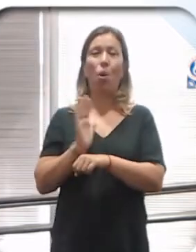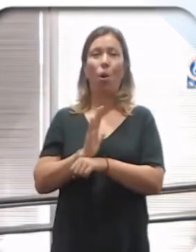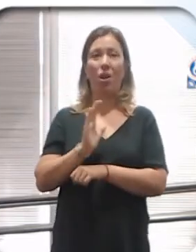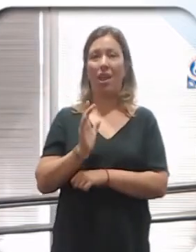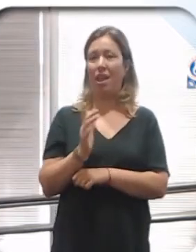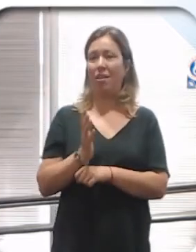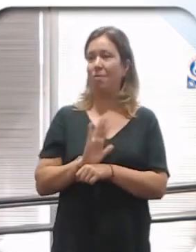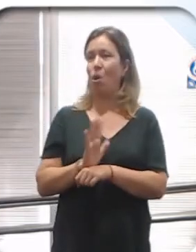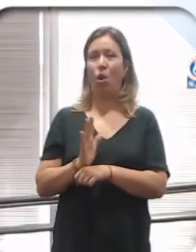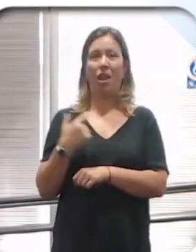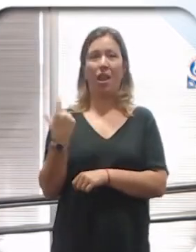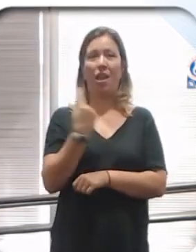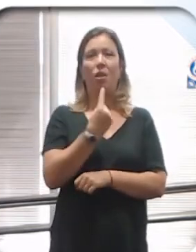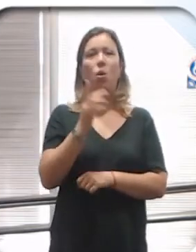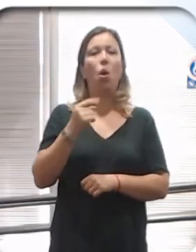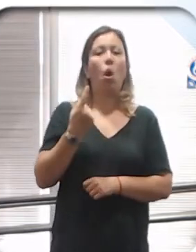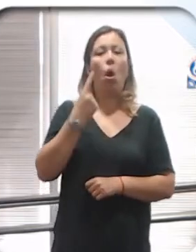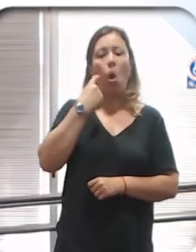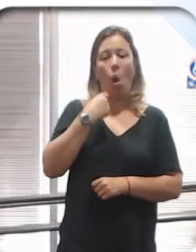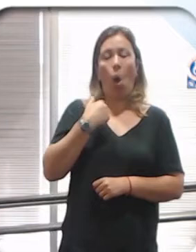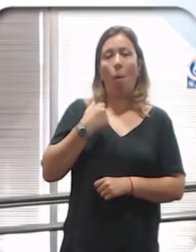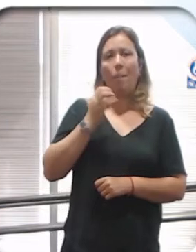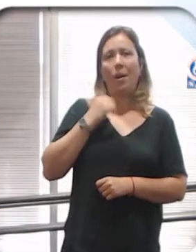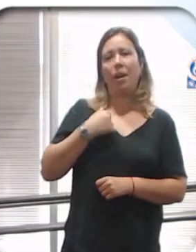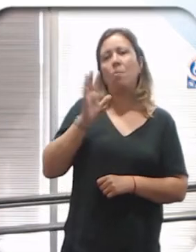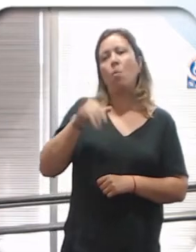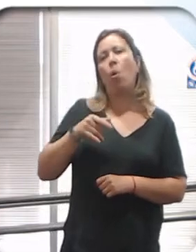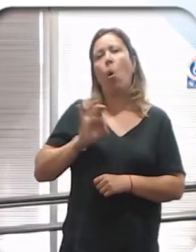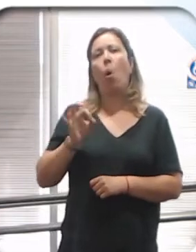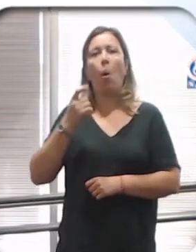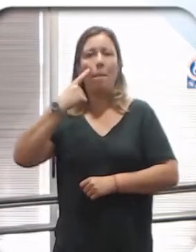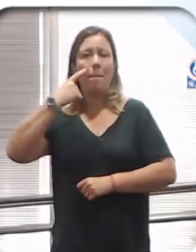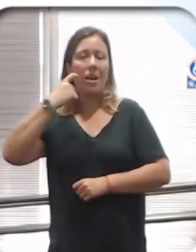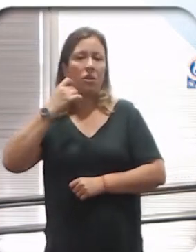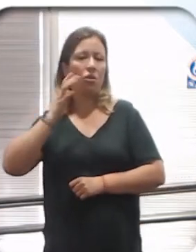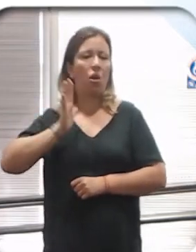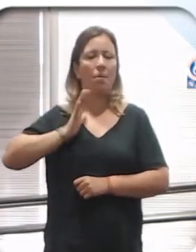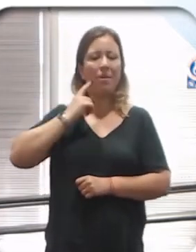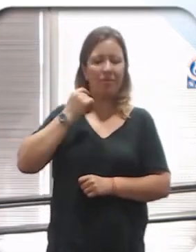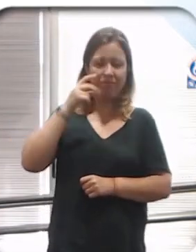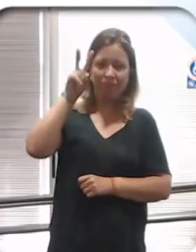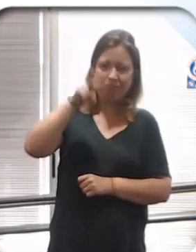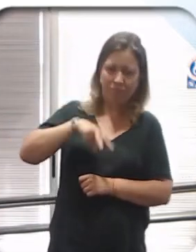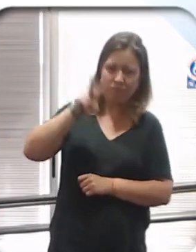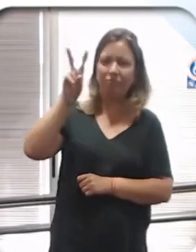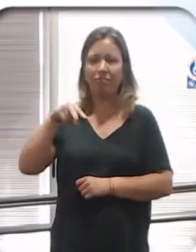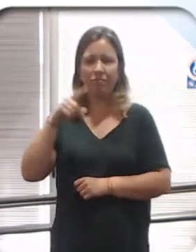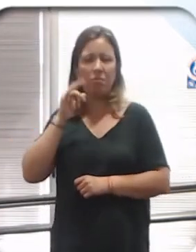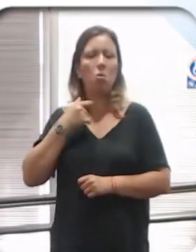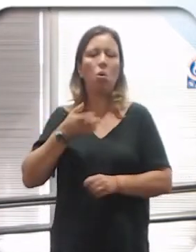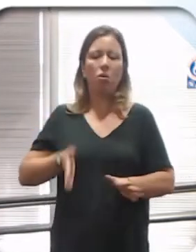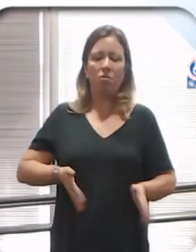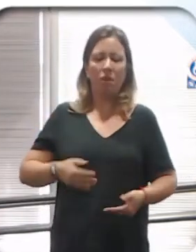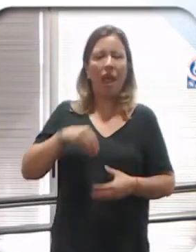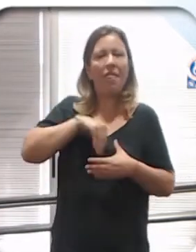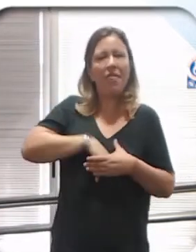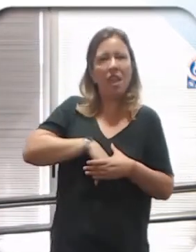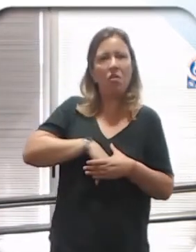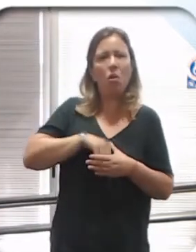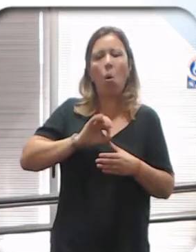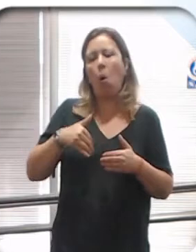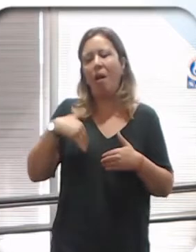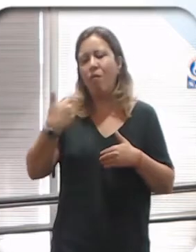a los humanos como hembras y machos. Se determina así. Dice ser genitales internos,